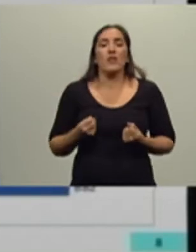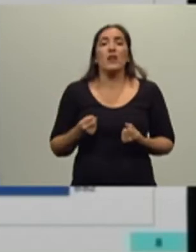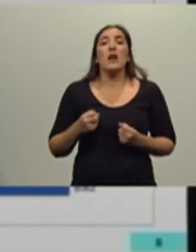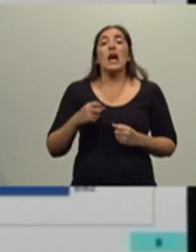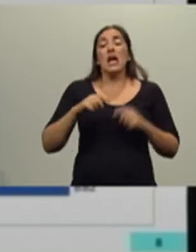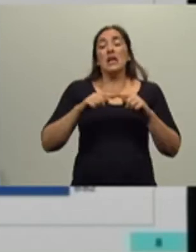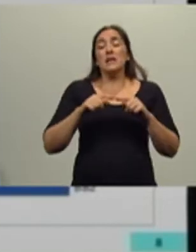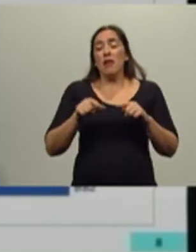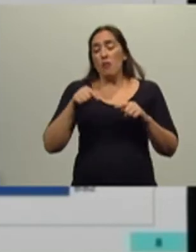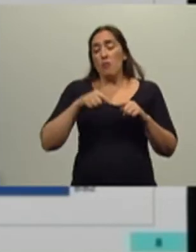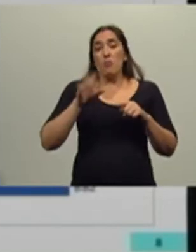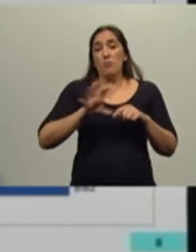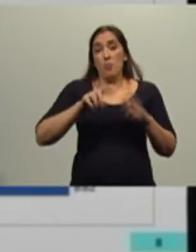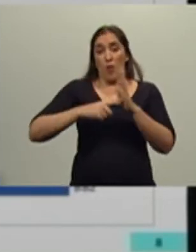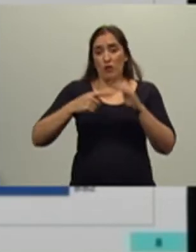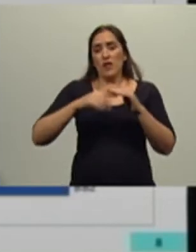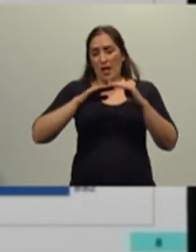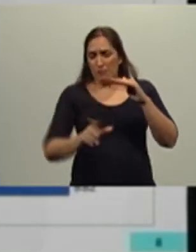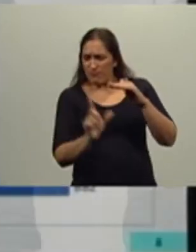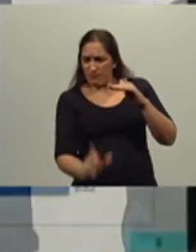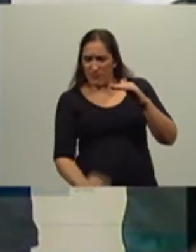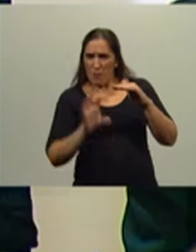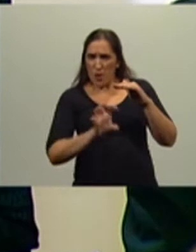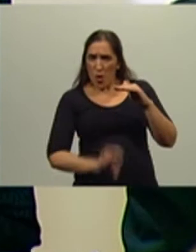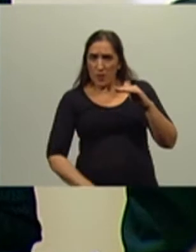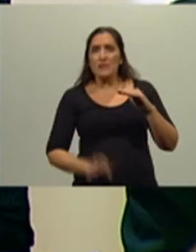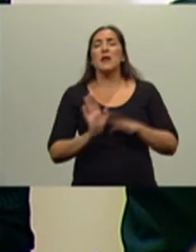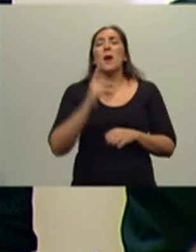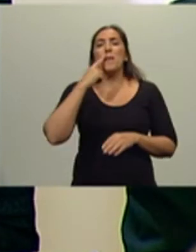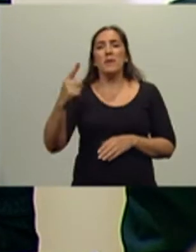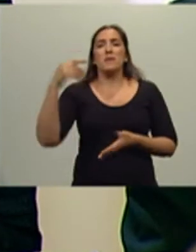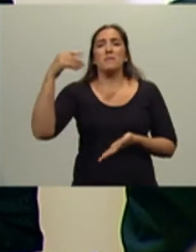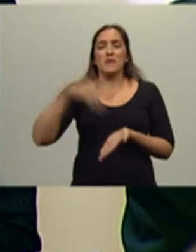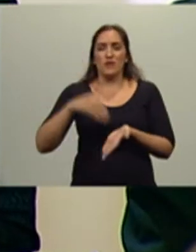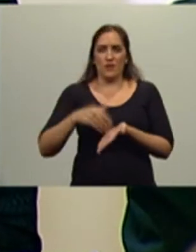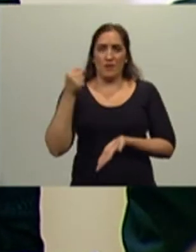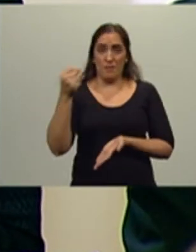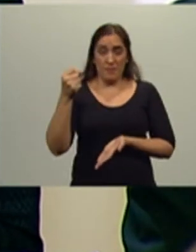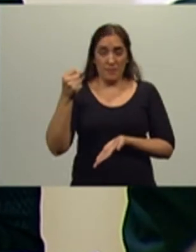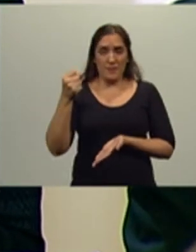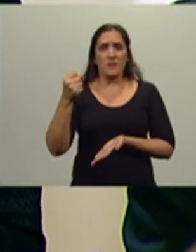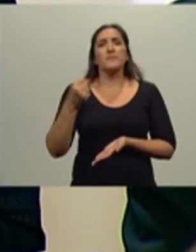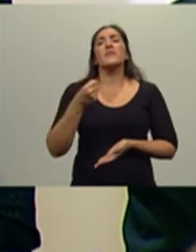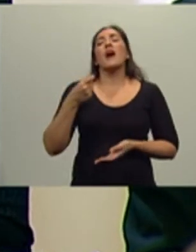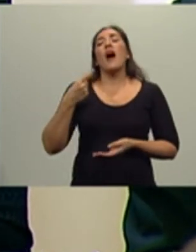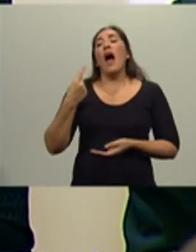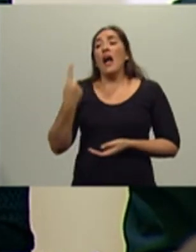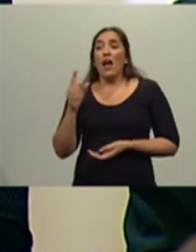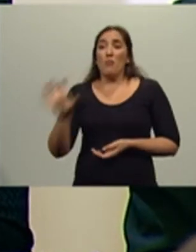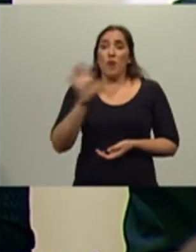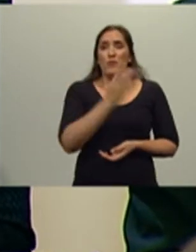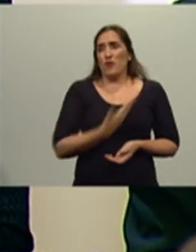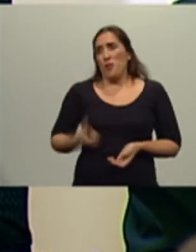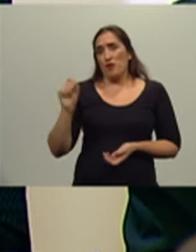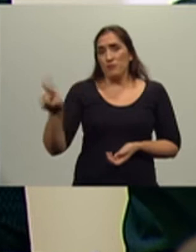la provincia de Buenos Aires de casi 1.000 millones de pesos que obviamente las distintas gestiones provinciales